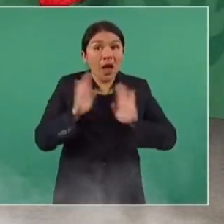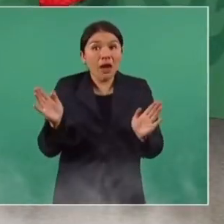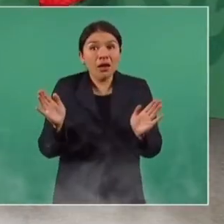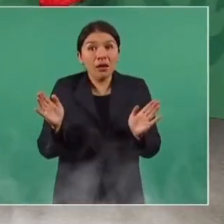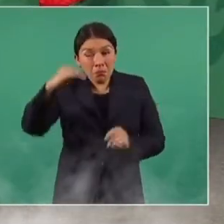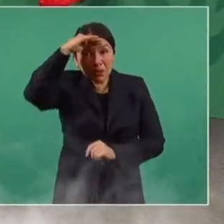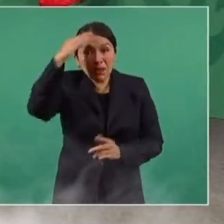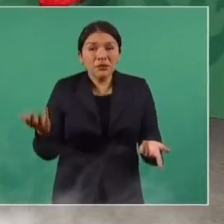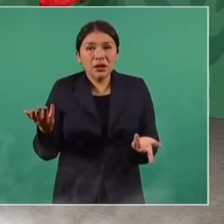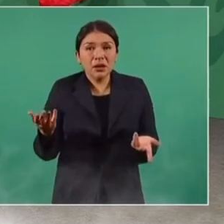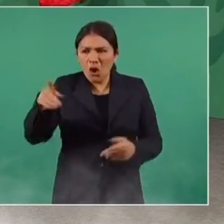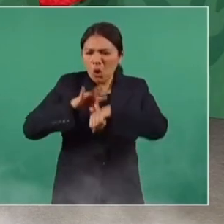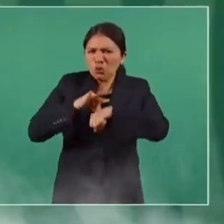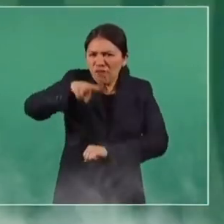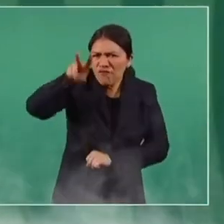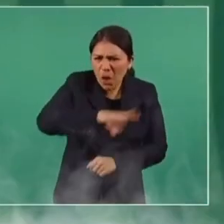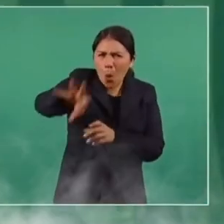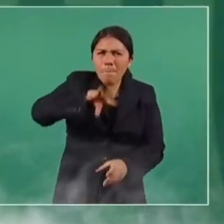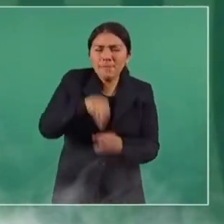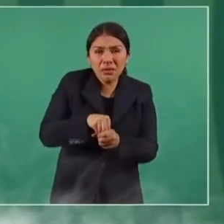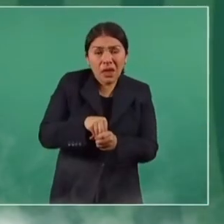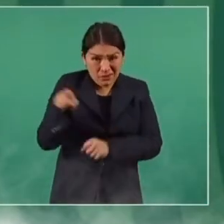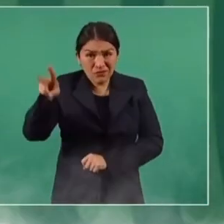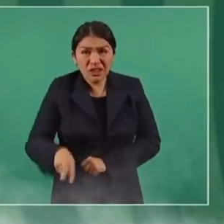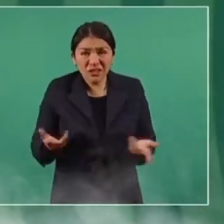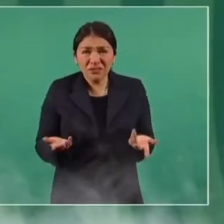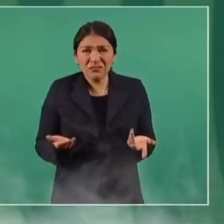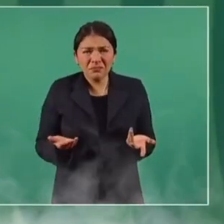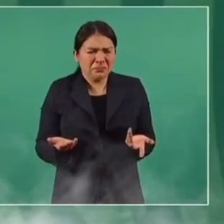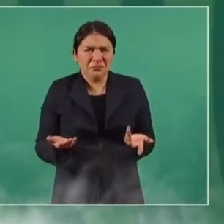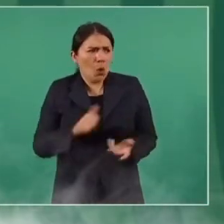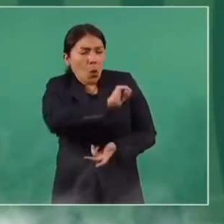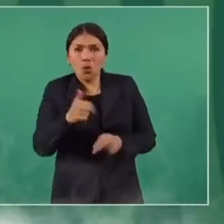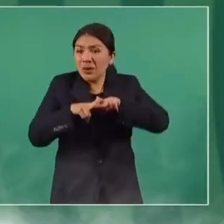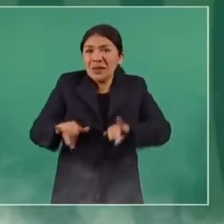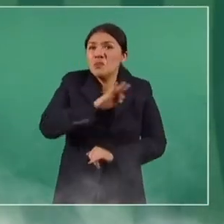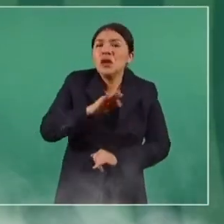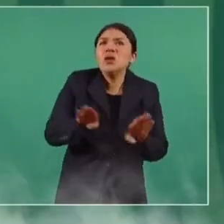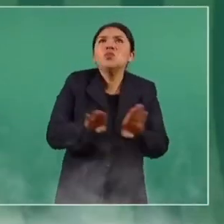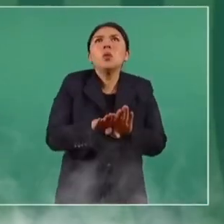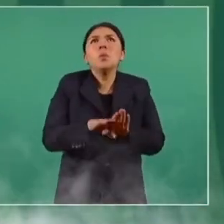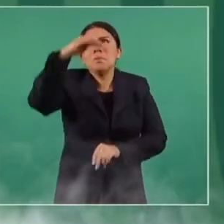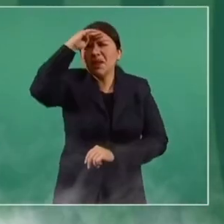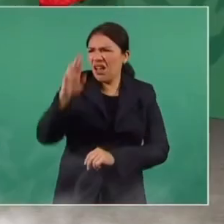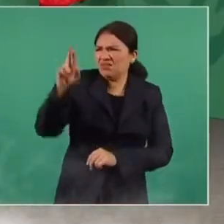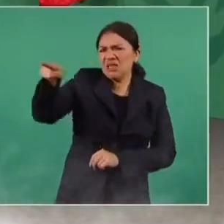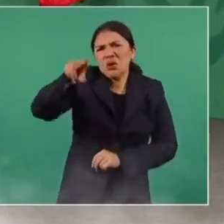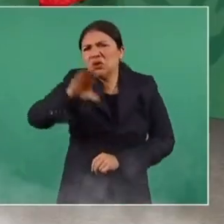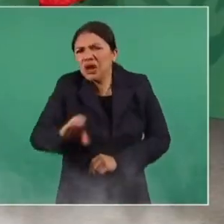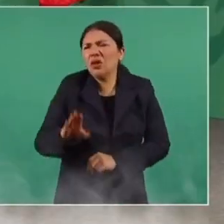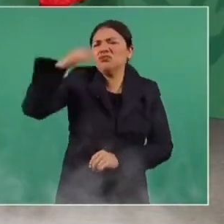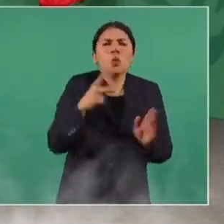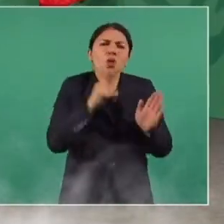tienen la verdad absoluta, nadie puede replicarles,